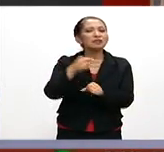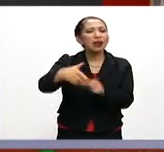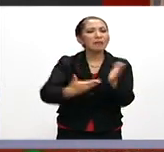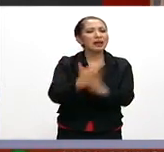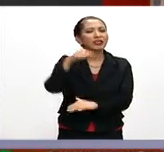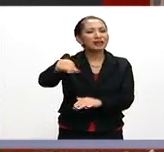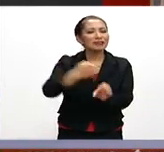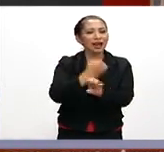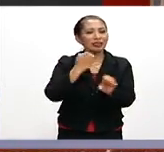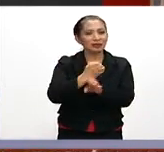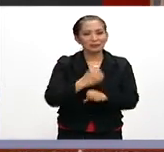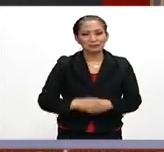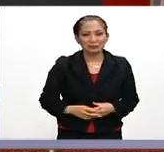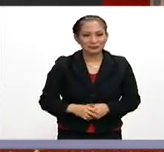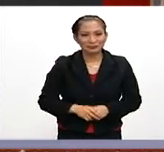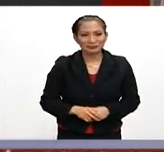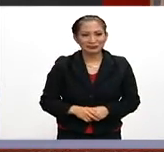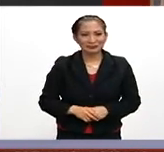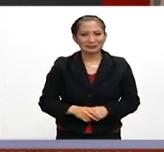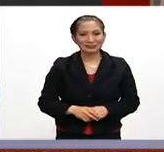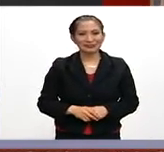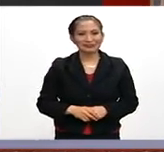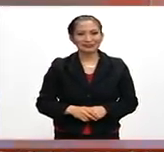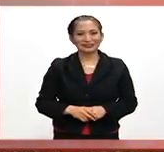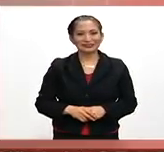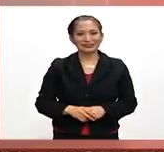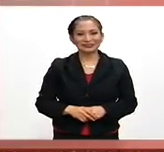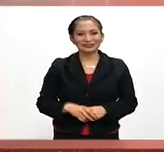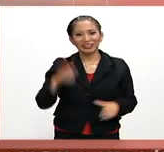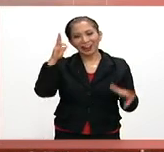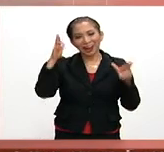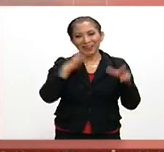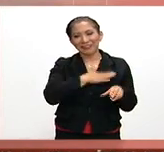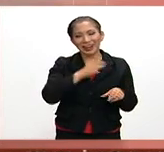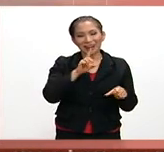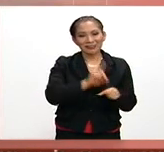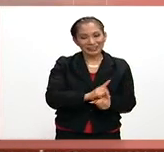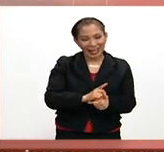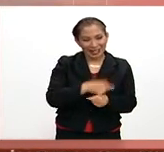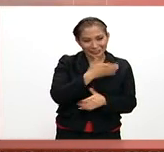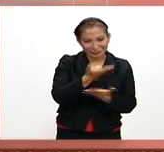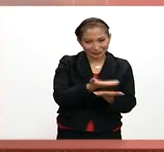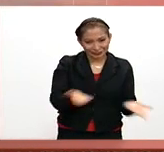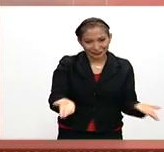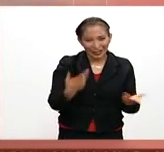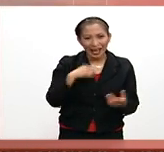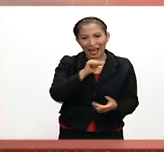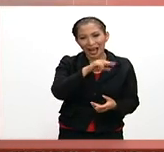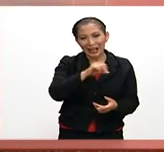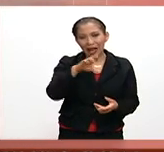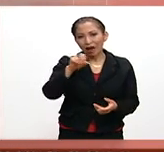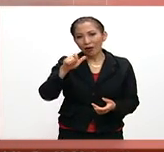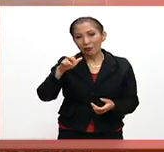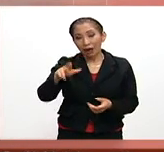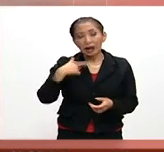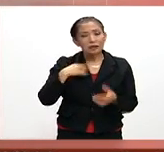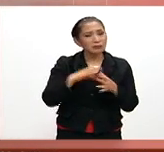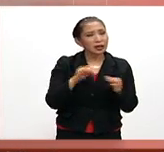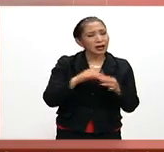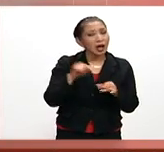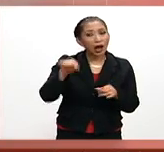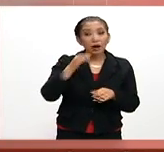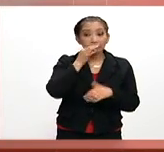esta mañana este estado de la República? ¿Qué tal? Buenos días, Omar. Buenos días, Ana Cristina. Pues te comento que en medio de